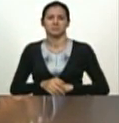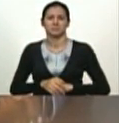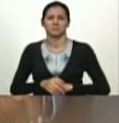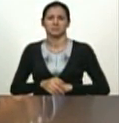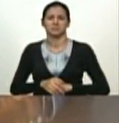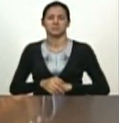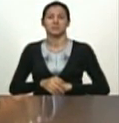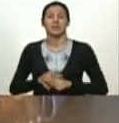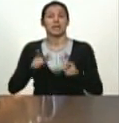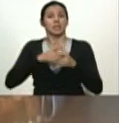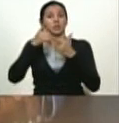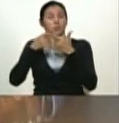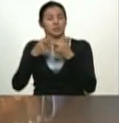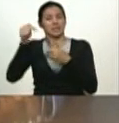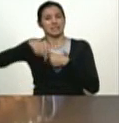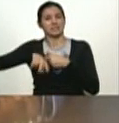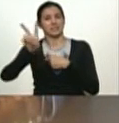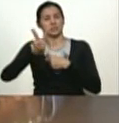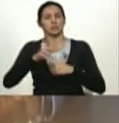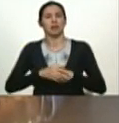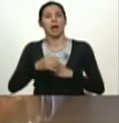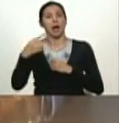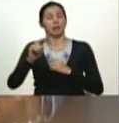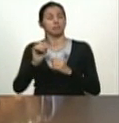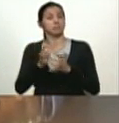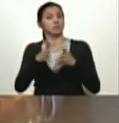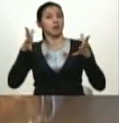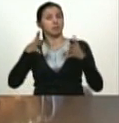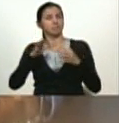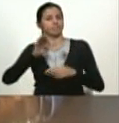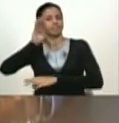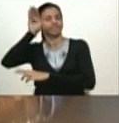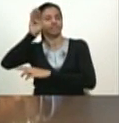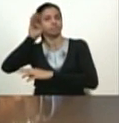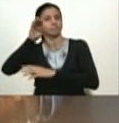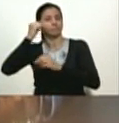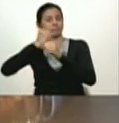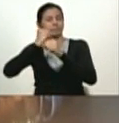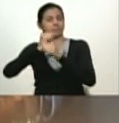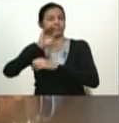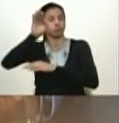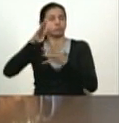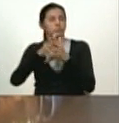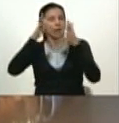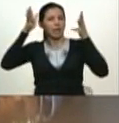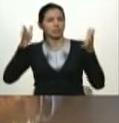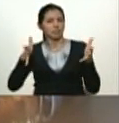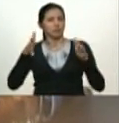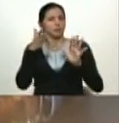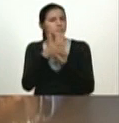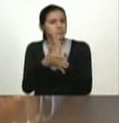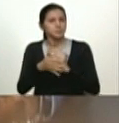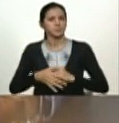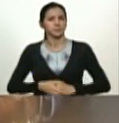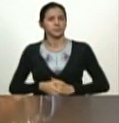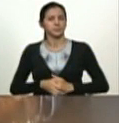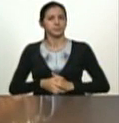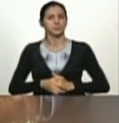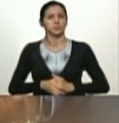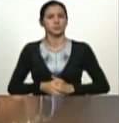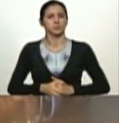Así que en Venezuela tenemos un gran reto económico que pasa por darle